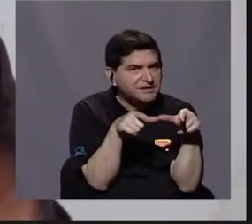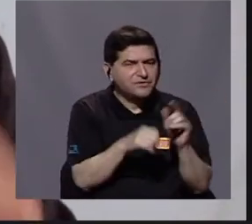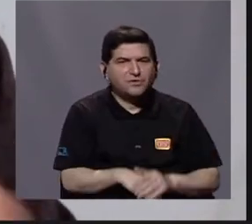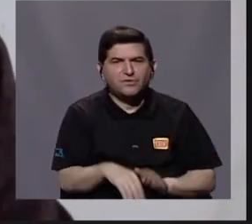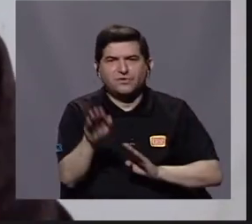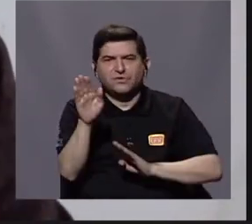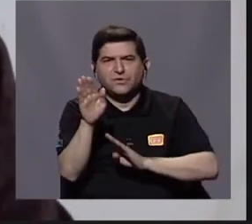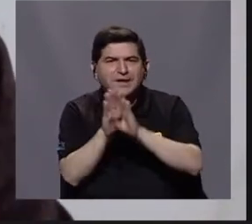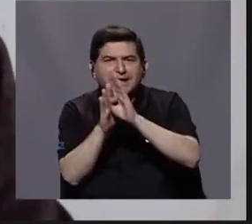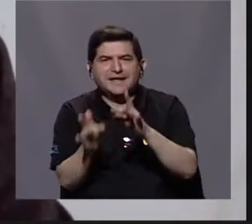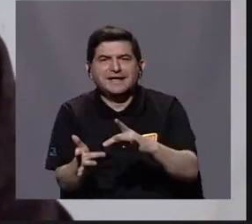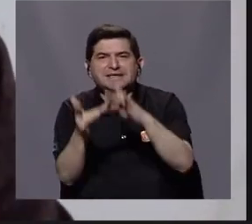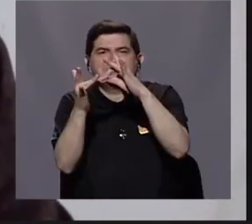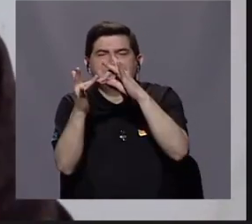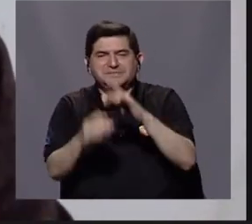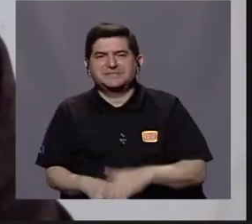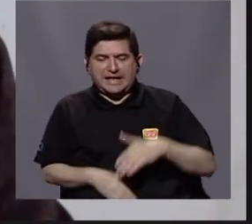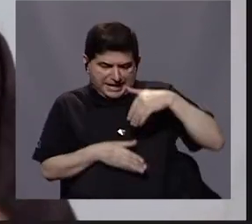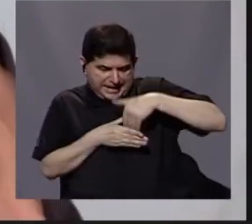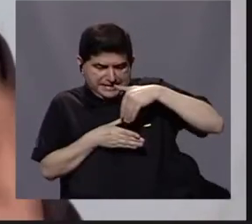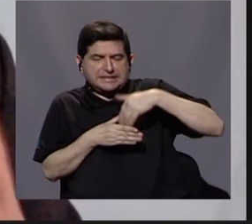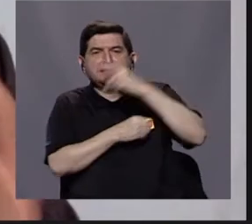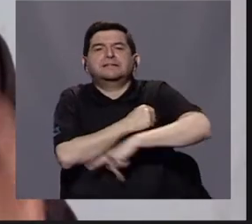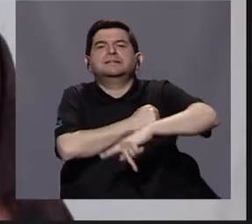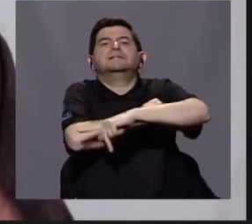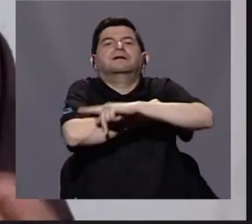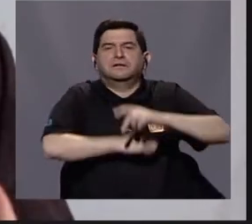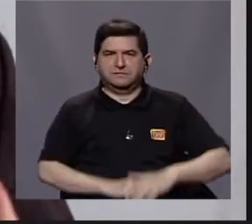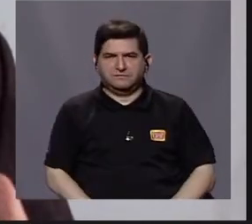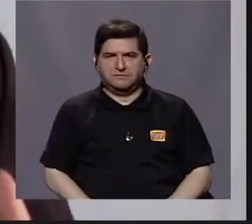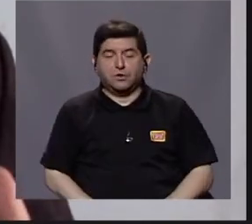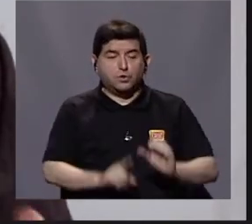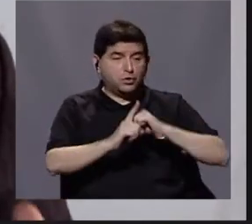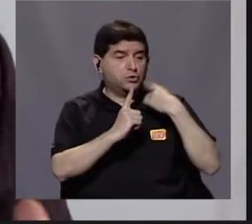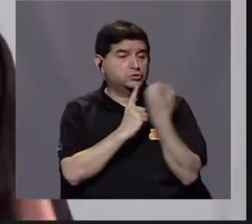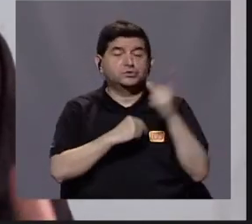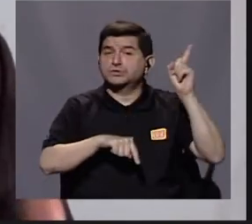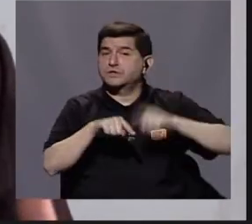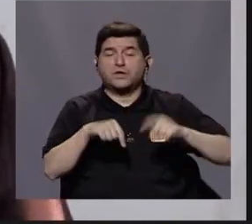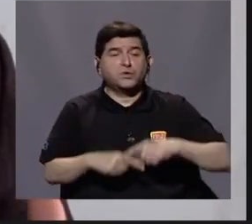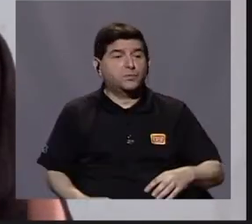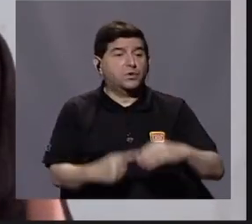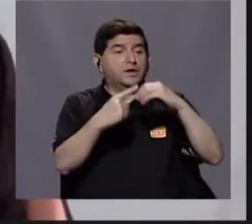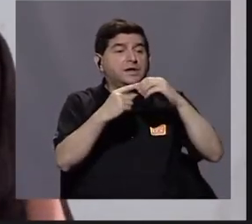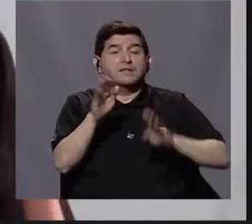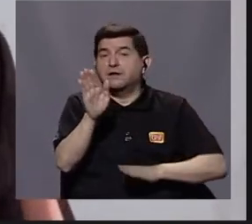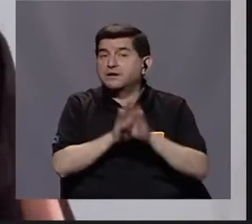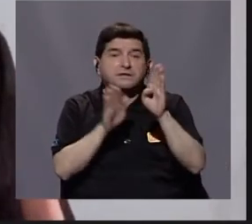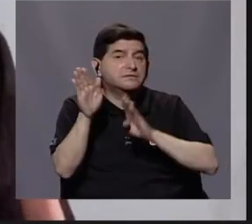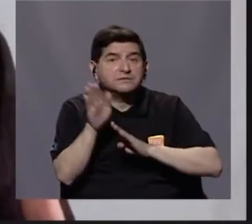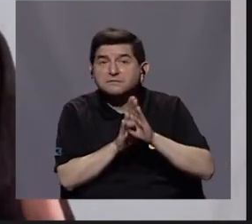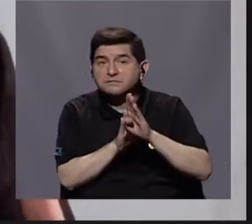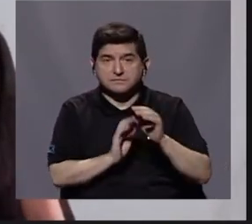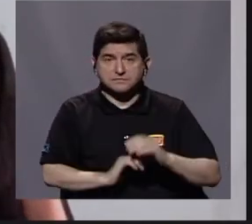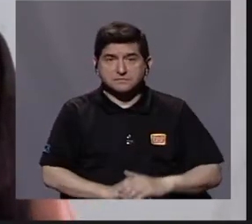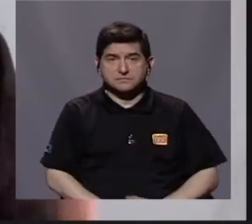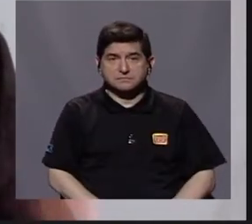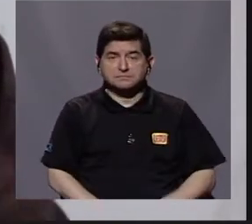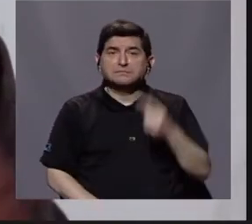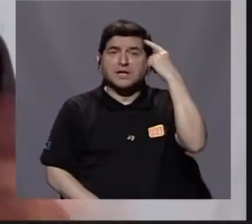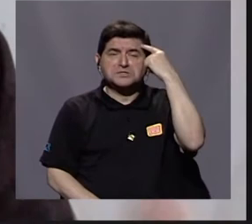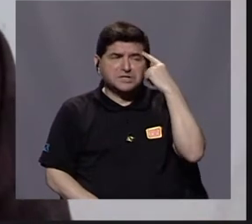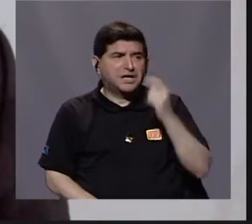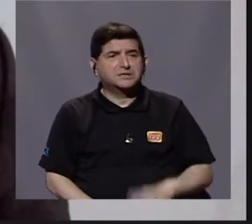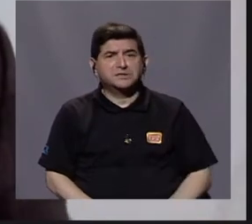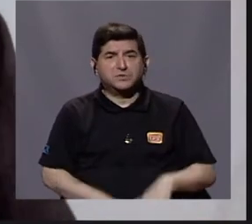particular, endógeno de la país, es decir, una sociedad no puede priorizar su desarrollo hacia la